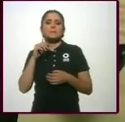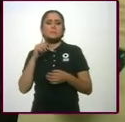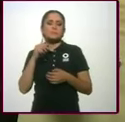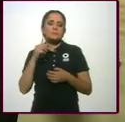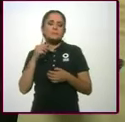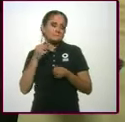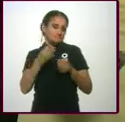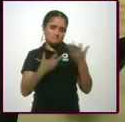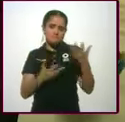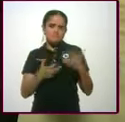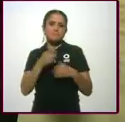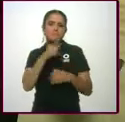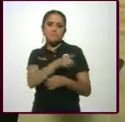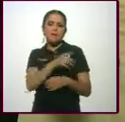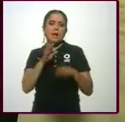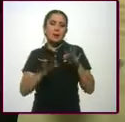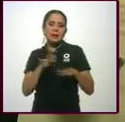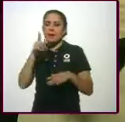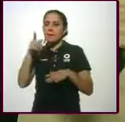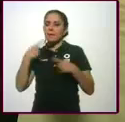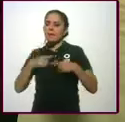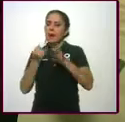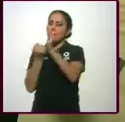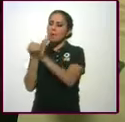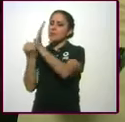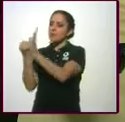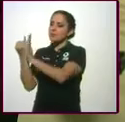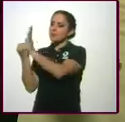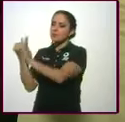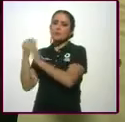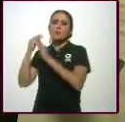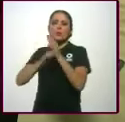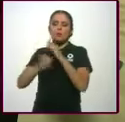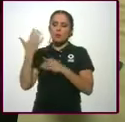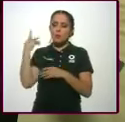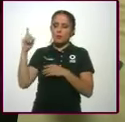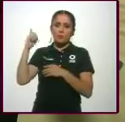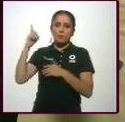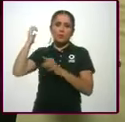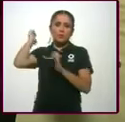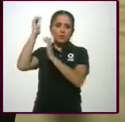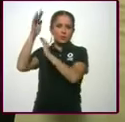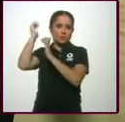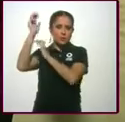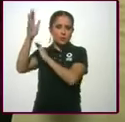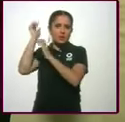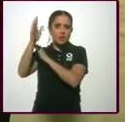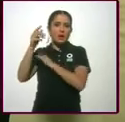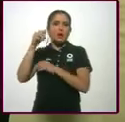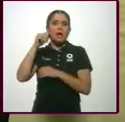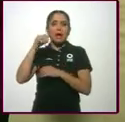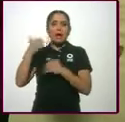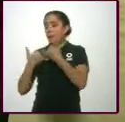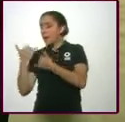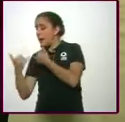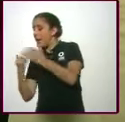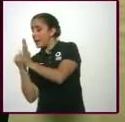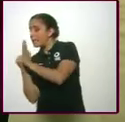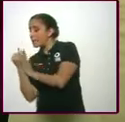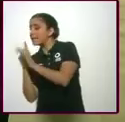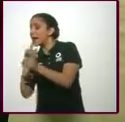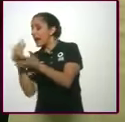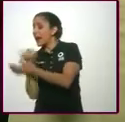en fin, hay apuestas por doquier. Simplemente el domingo el del Super Bowl te estaban invitando a apostar en pleno partido. Sí. ¿Cómo